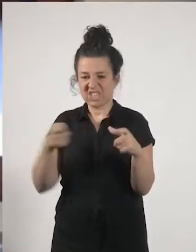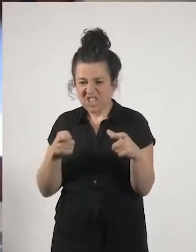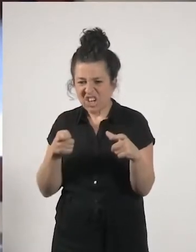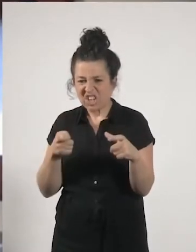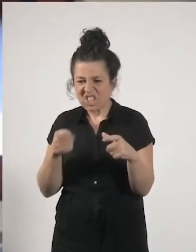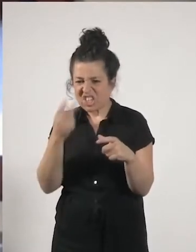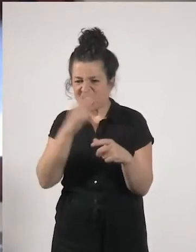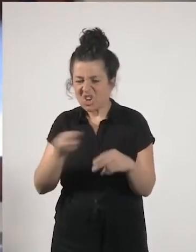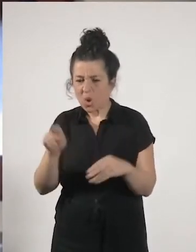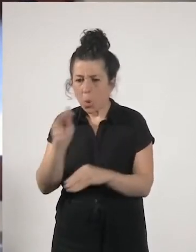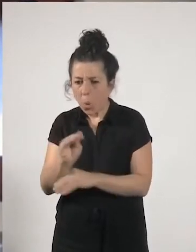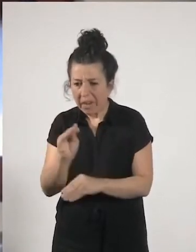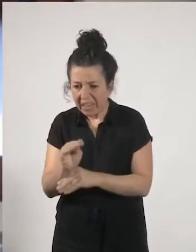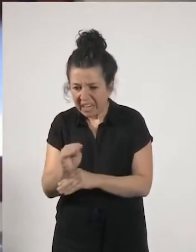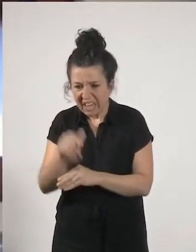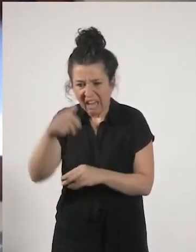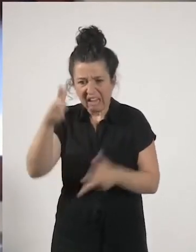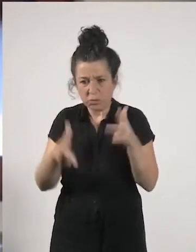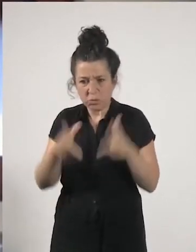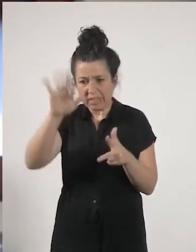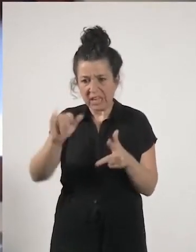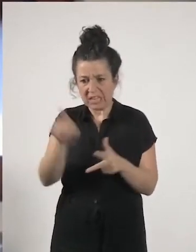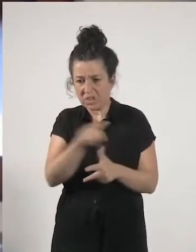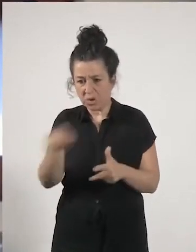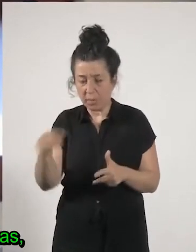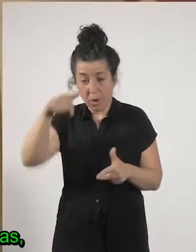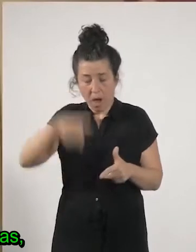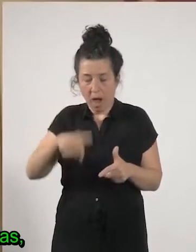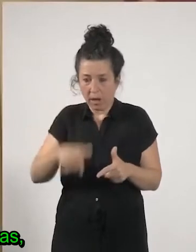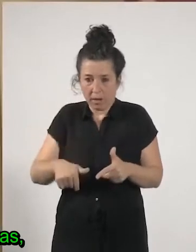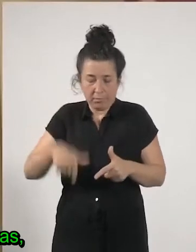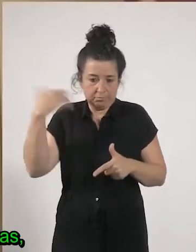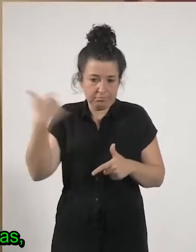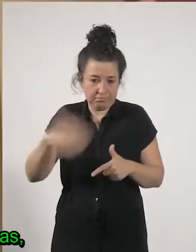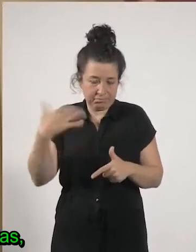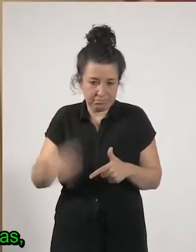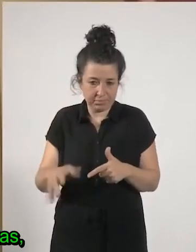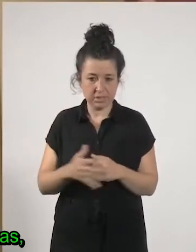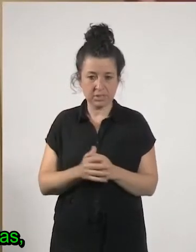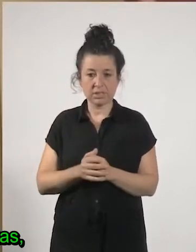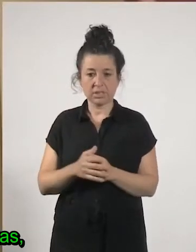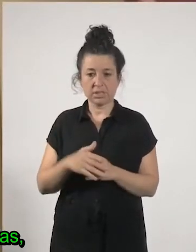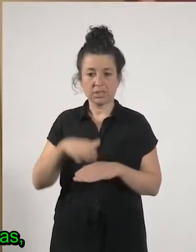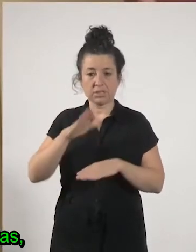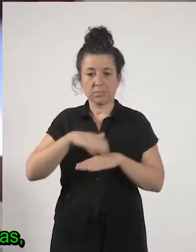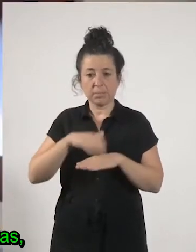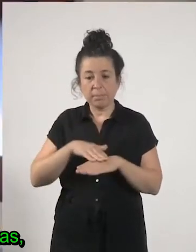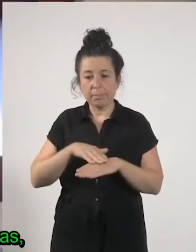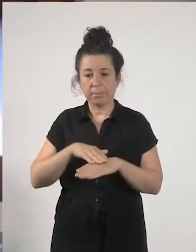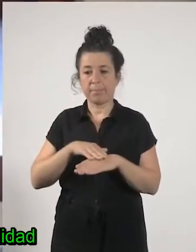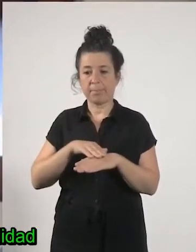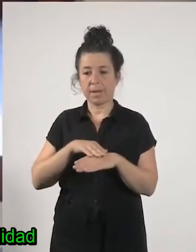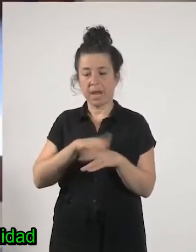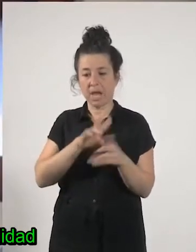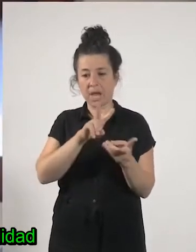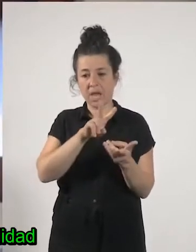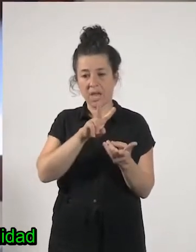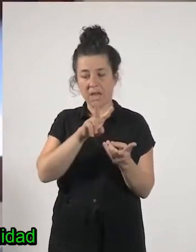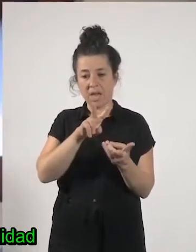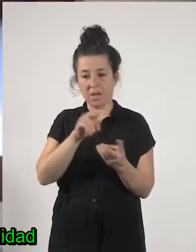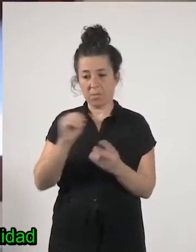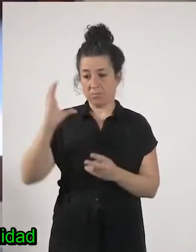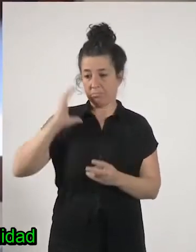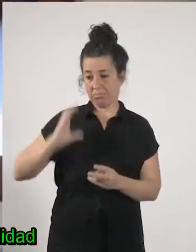hay pero por aquí hay muchísimo cheque guardería que esto es regresivo esto es para las rentas medias y altas porque si no tienes